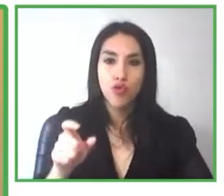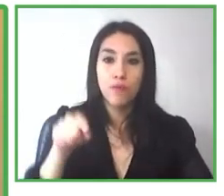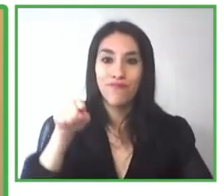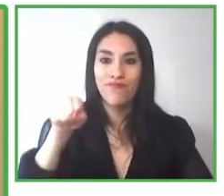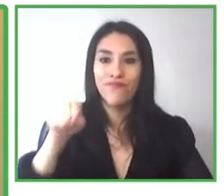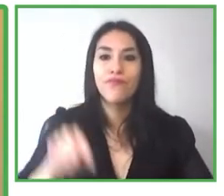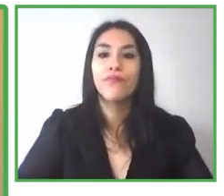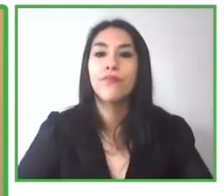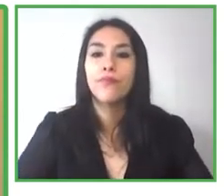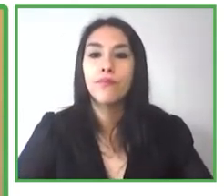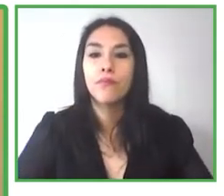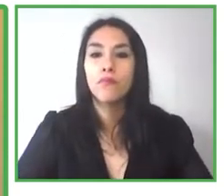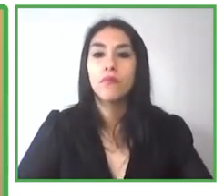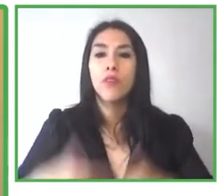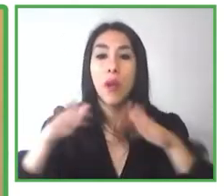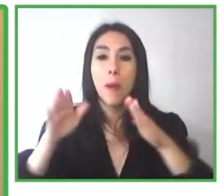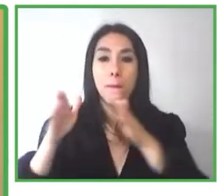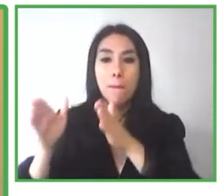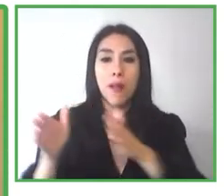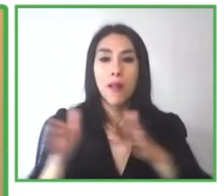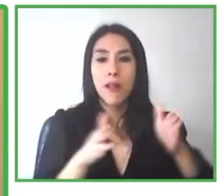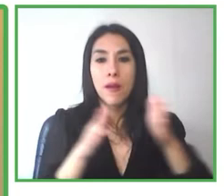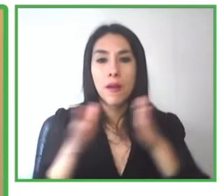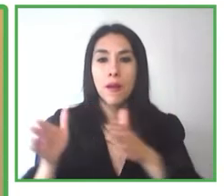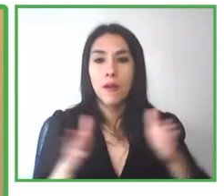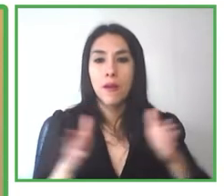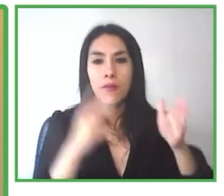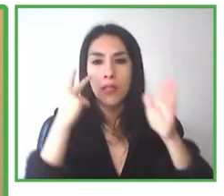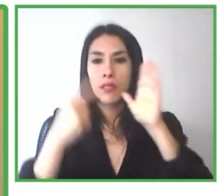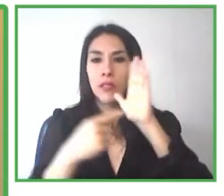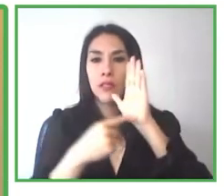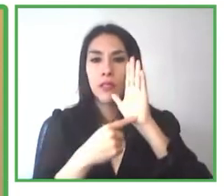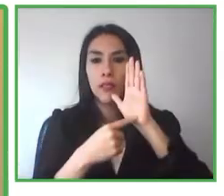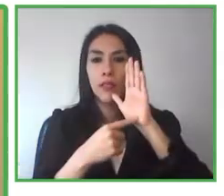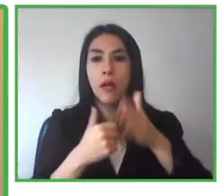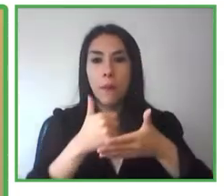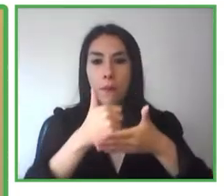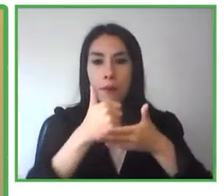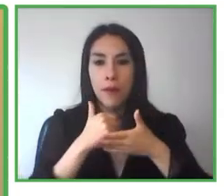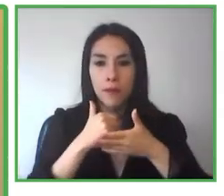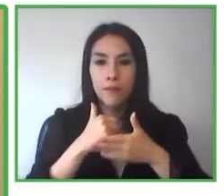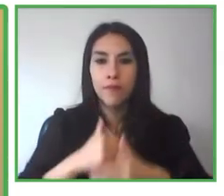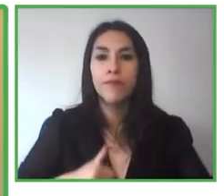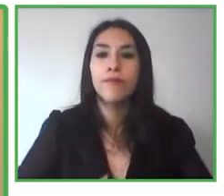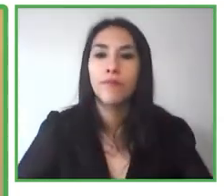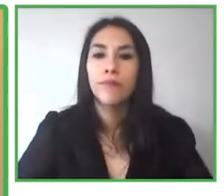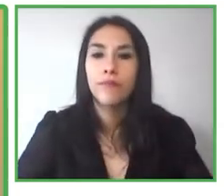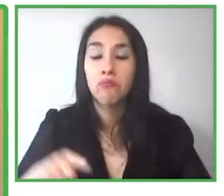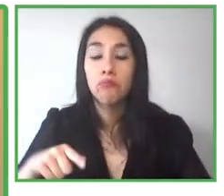incorporando la aplicación en muchas partes de su vida diaria así que veamos ese video ahora